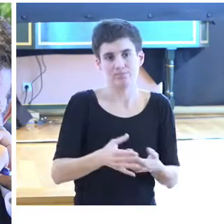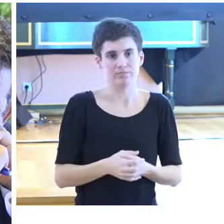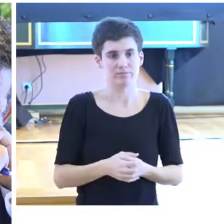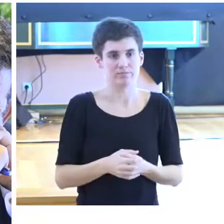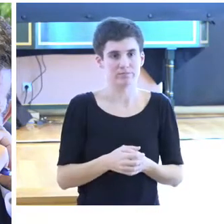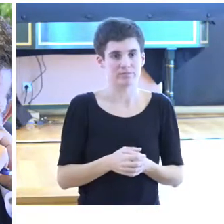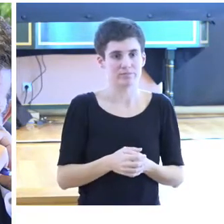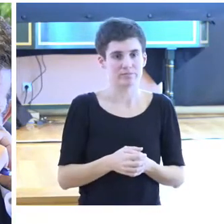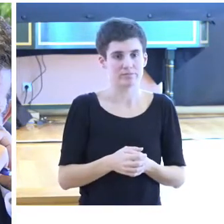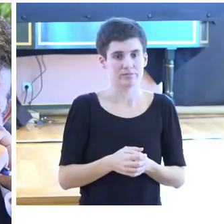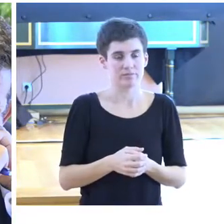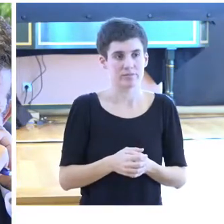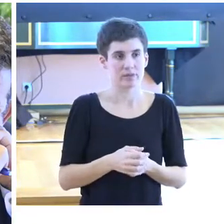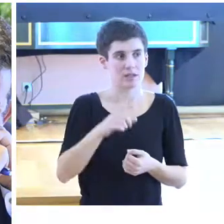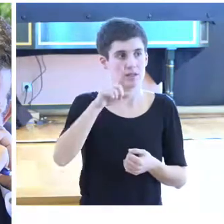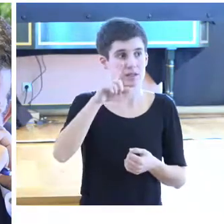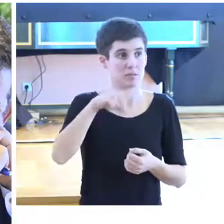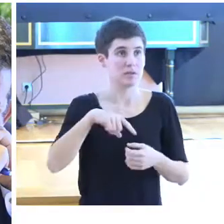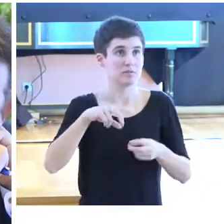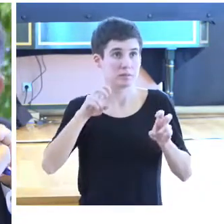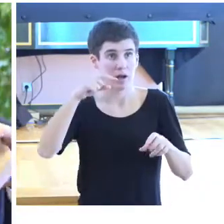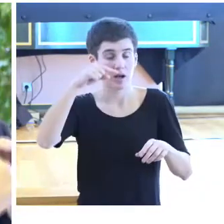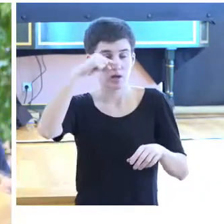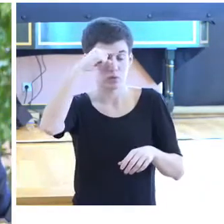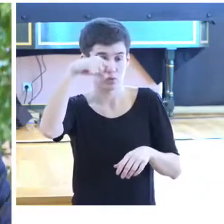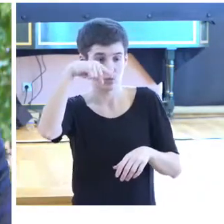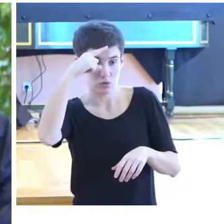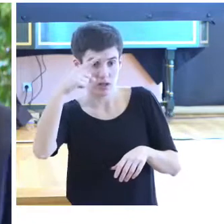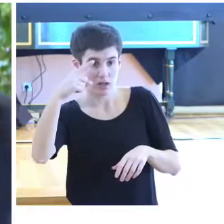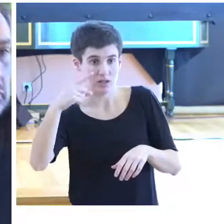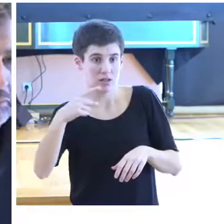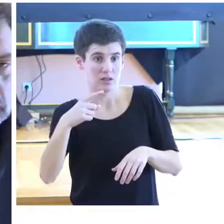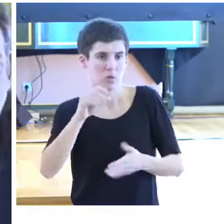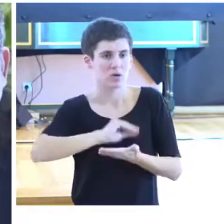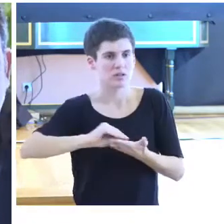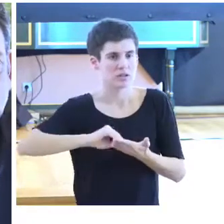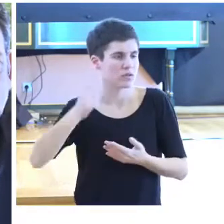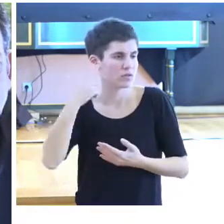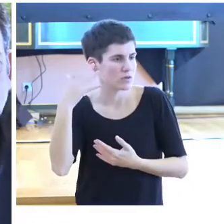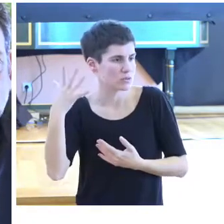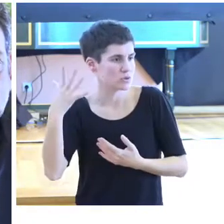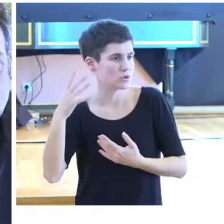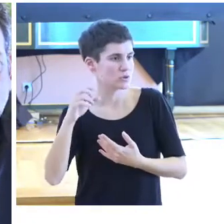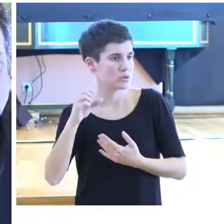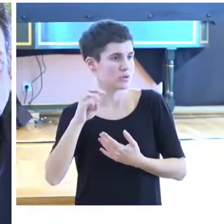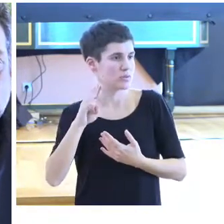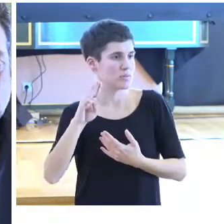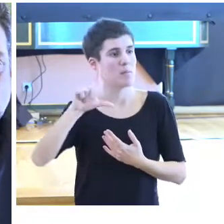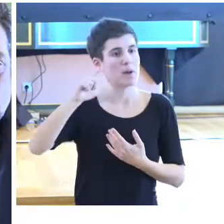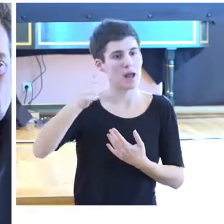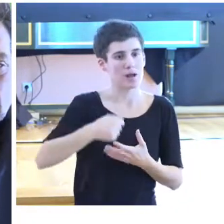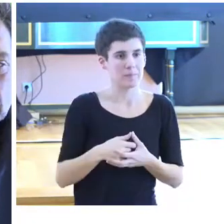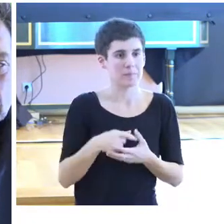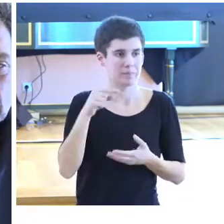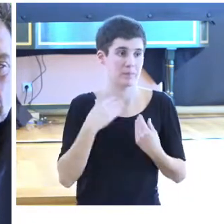Y también para el toque cultural, pues, Josep Pla, el gran escritor que seguro que todos conocéis, pues, era de allí también.